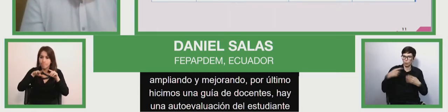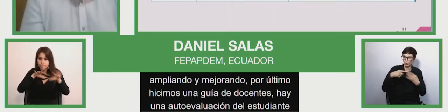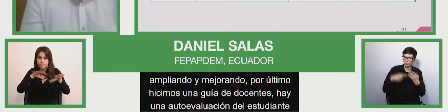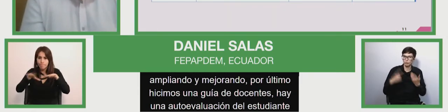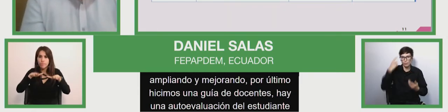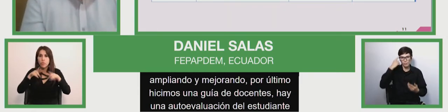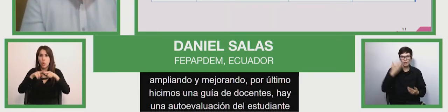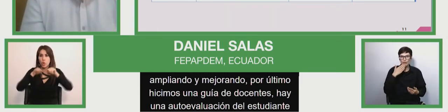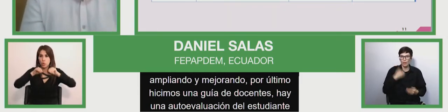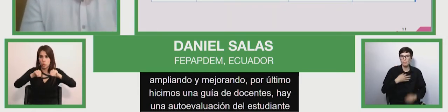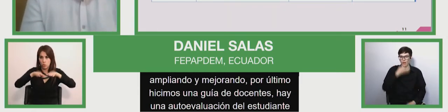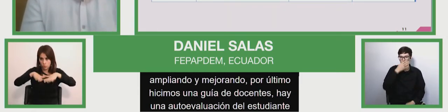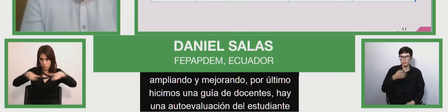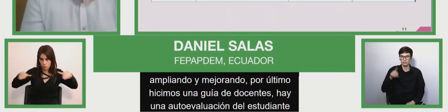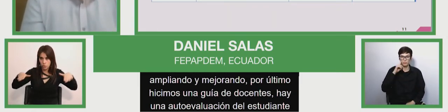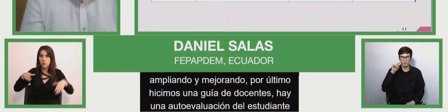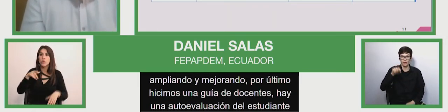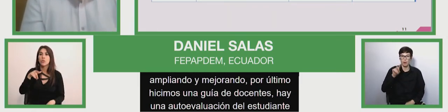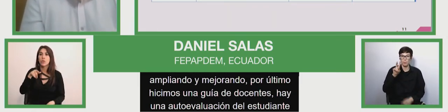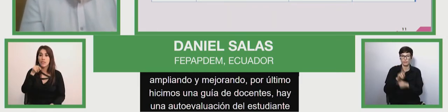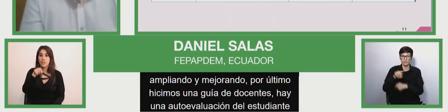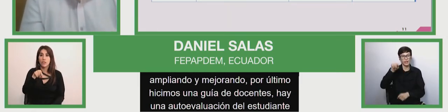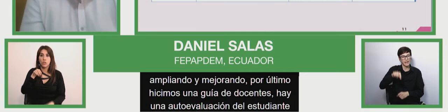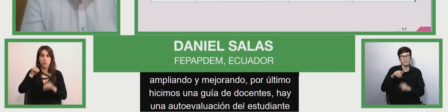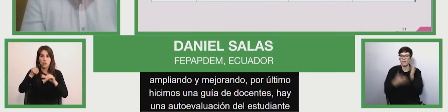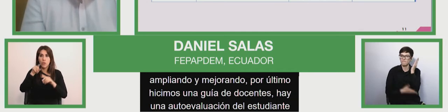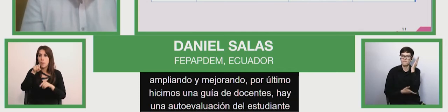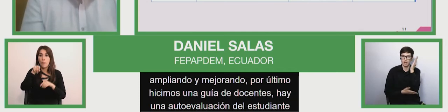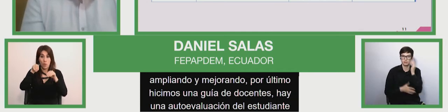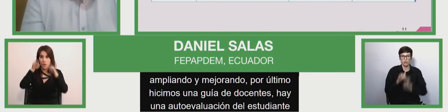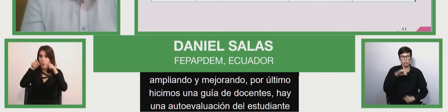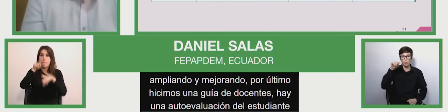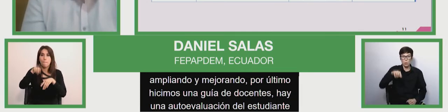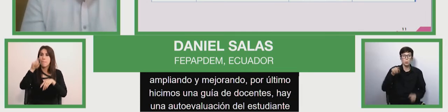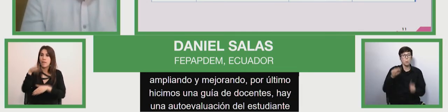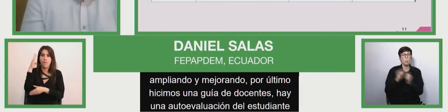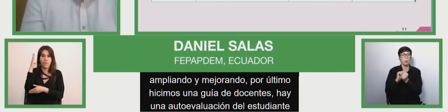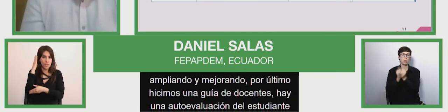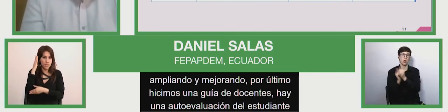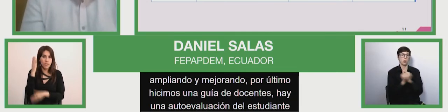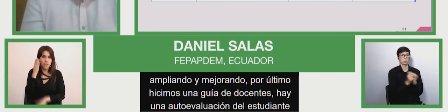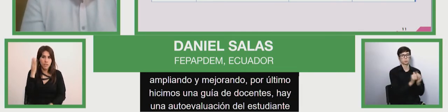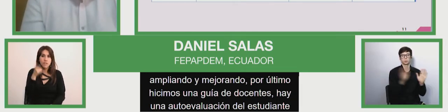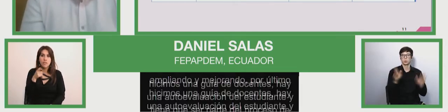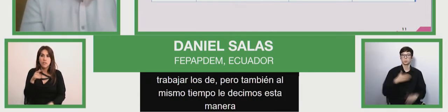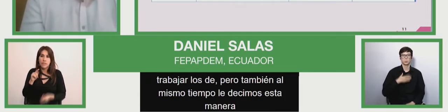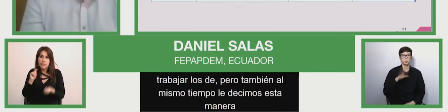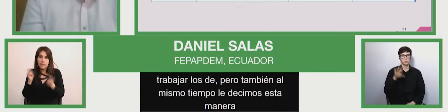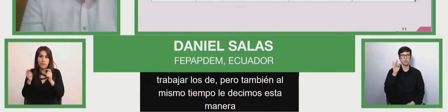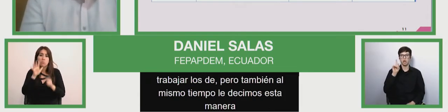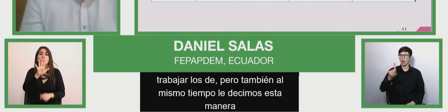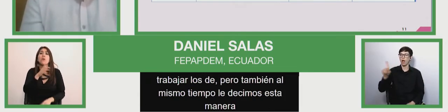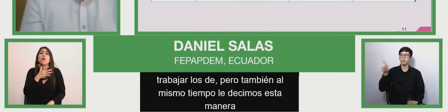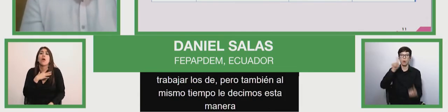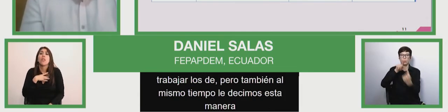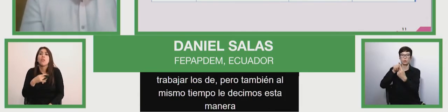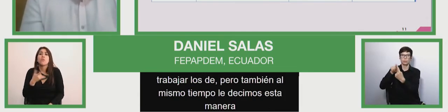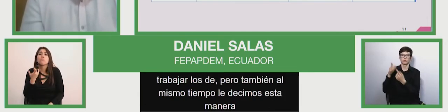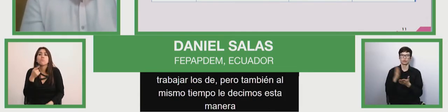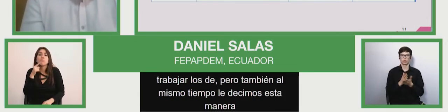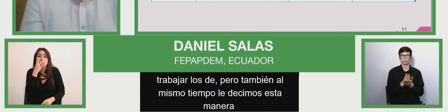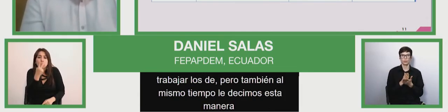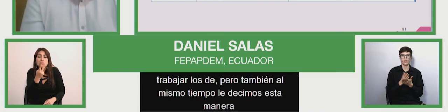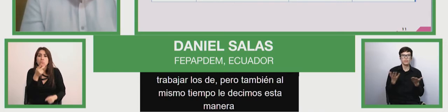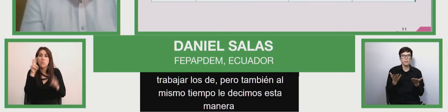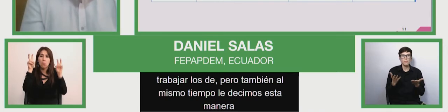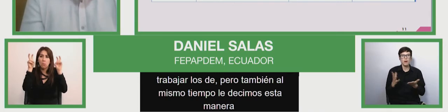tiempo le decimos esta es la base luego tú ajusta todo en función de cada uno de tus estudiantes llegando justamente